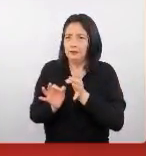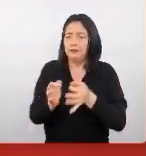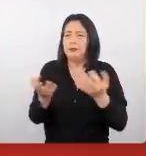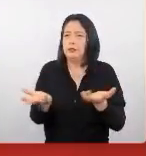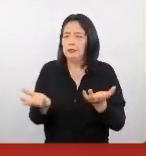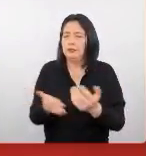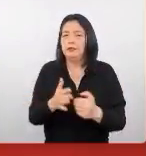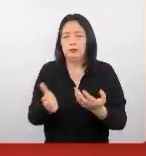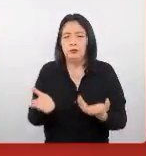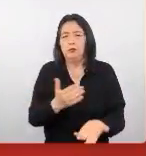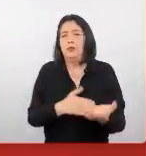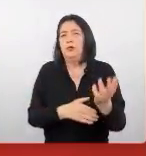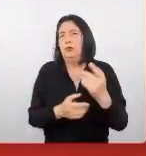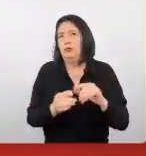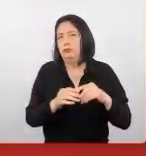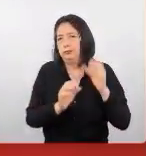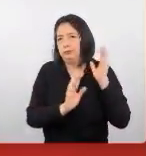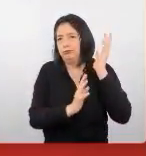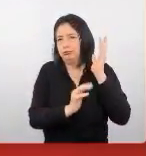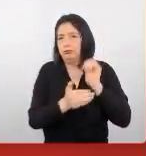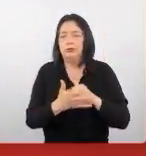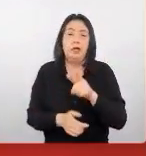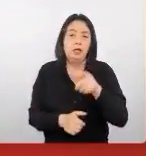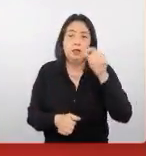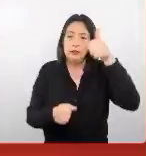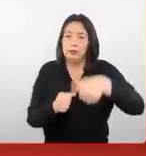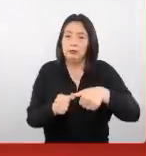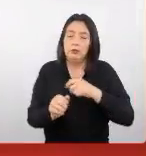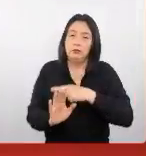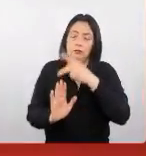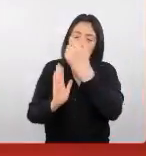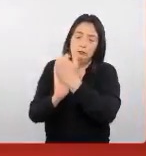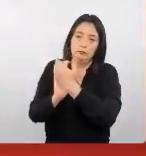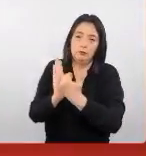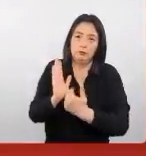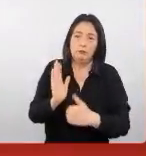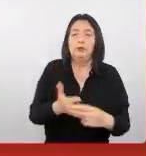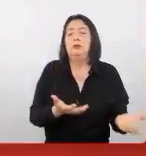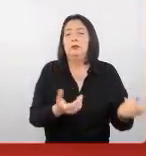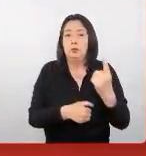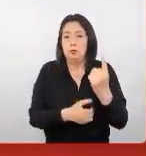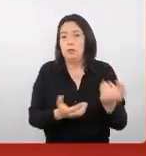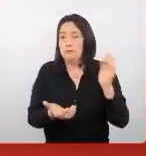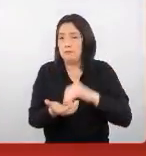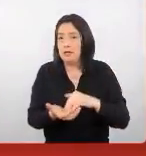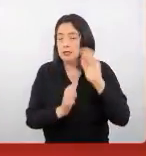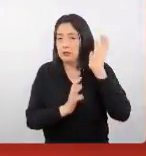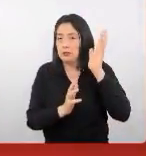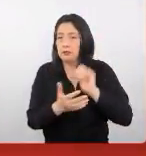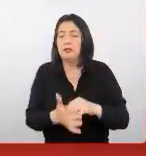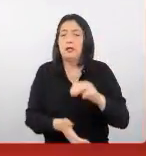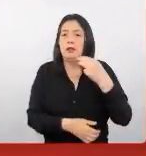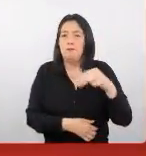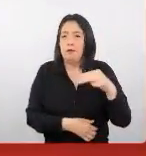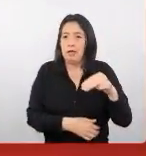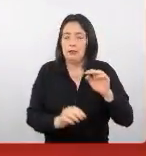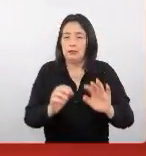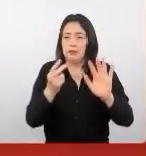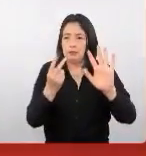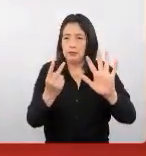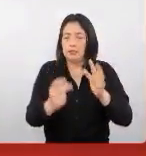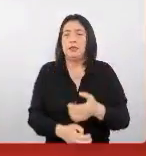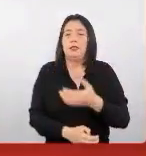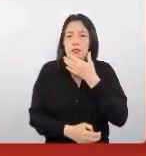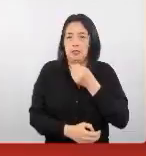va acompañando desde todo el evento. Les recuerdo que el programa incluye una capacitación más, la cual se dará el martes 7 de diciembre